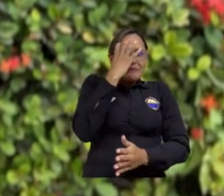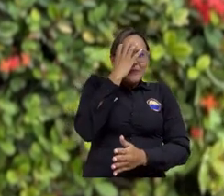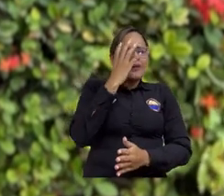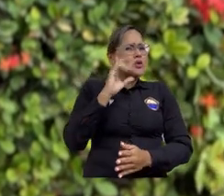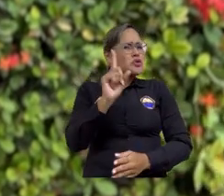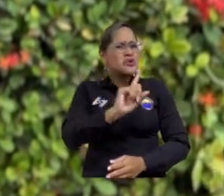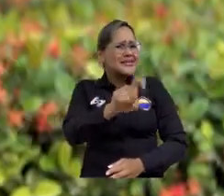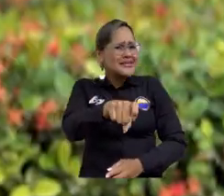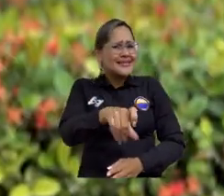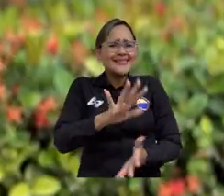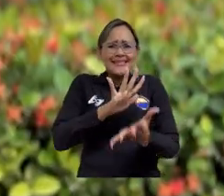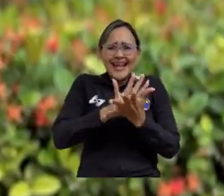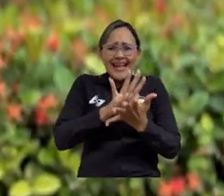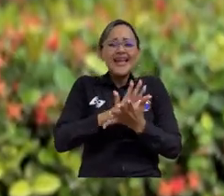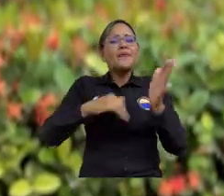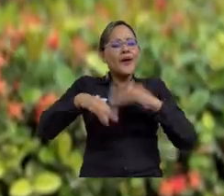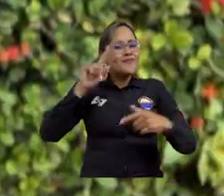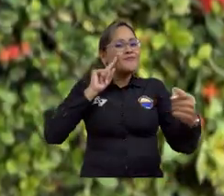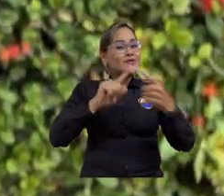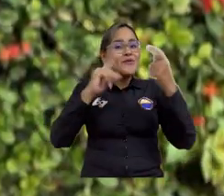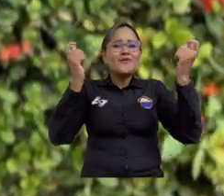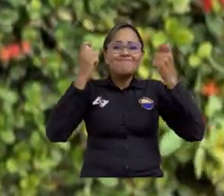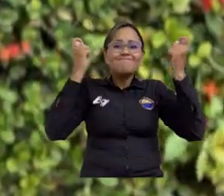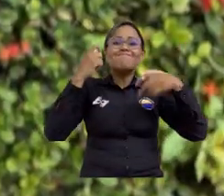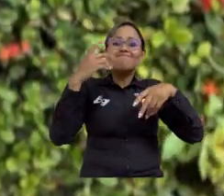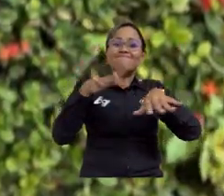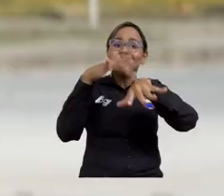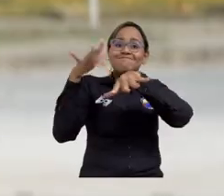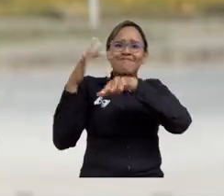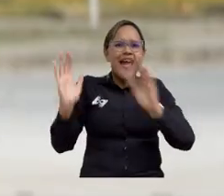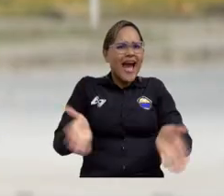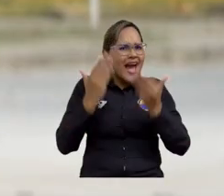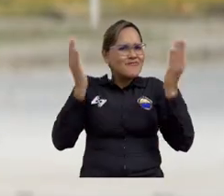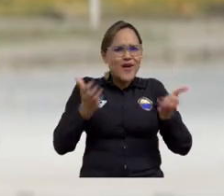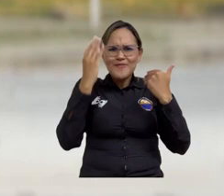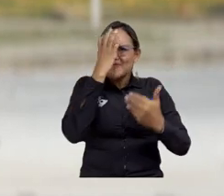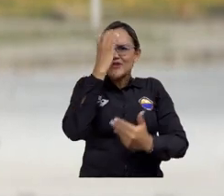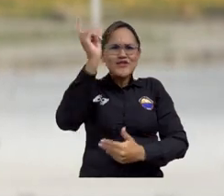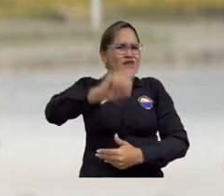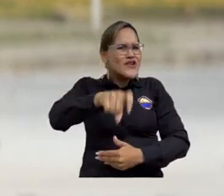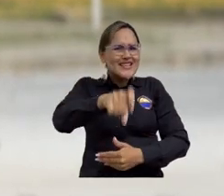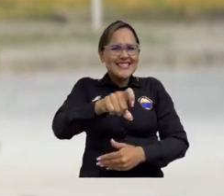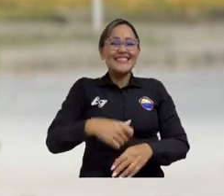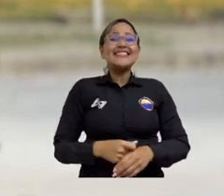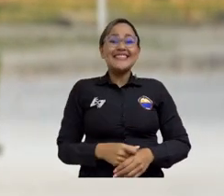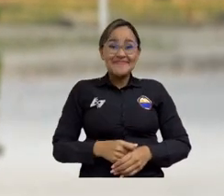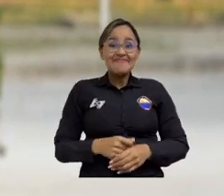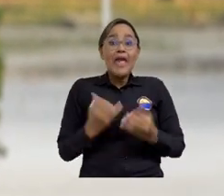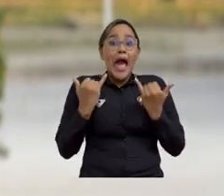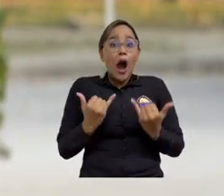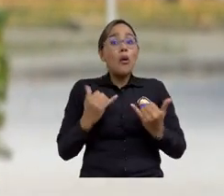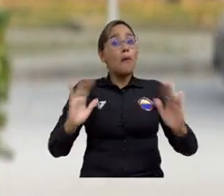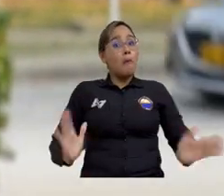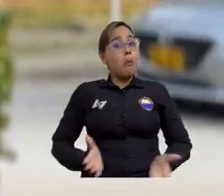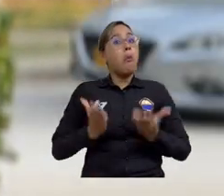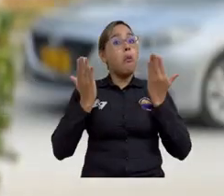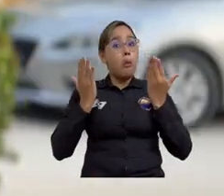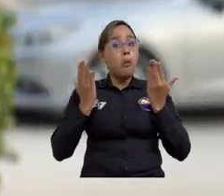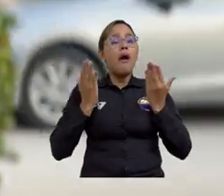de la tetatón es como incentivar a las madres a que pierdan ese miedo. Se ha visto un avance bastante significativo porque